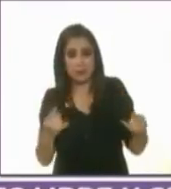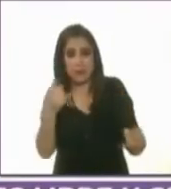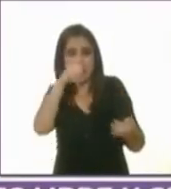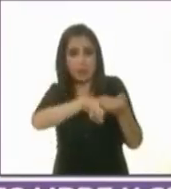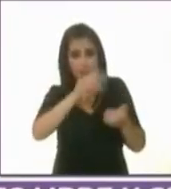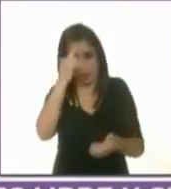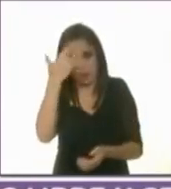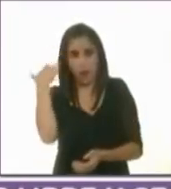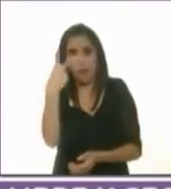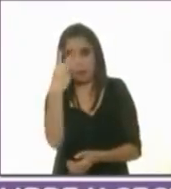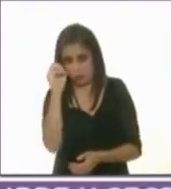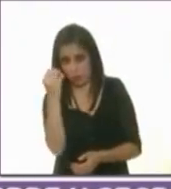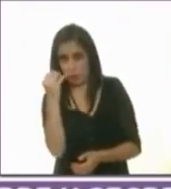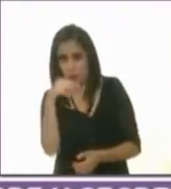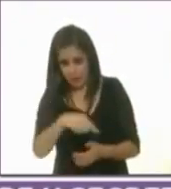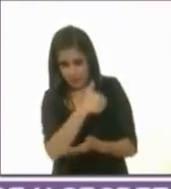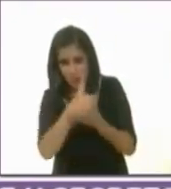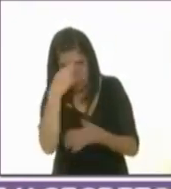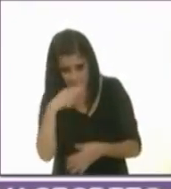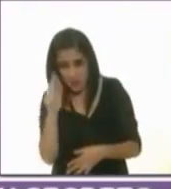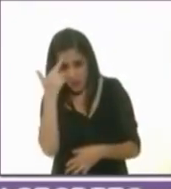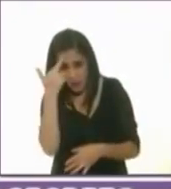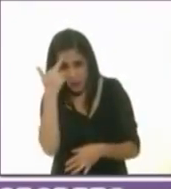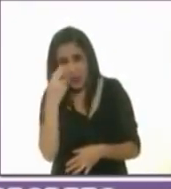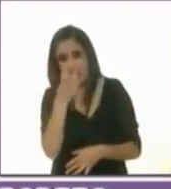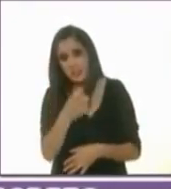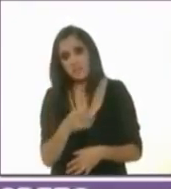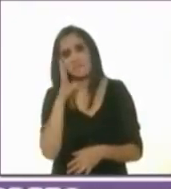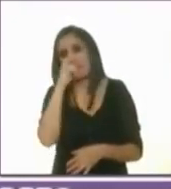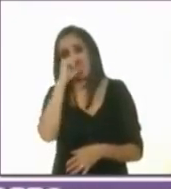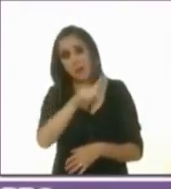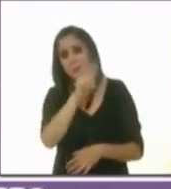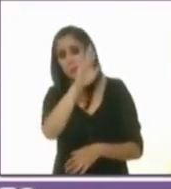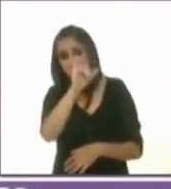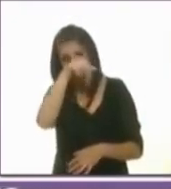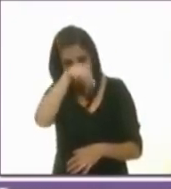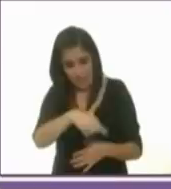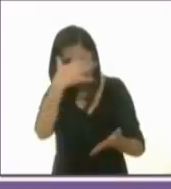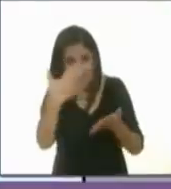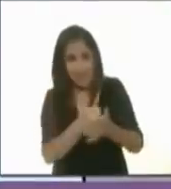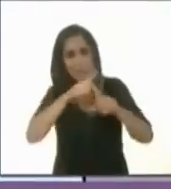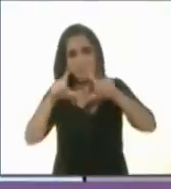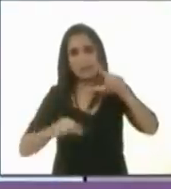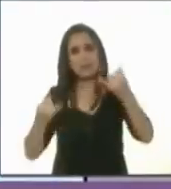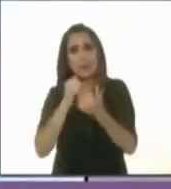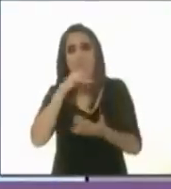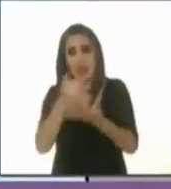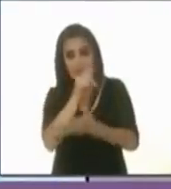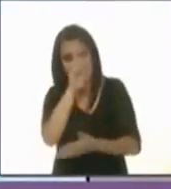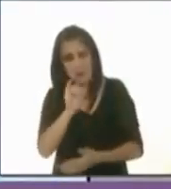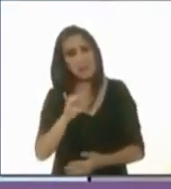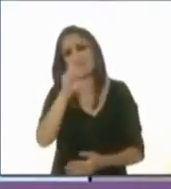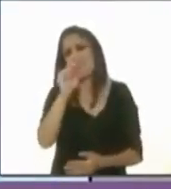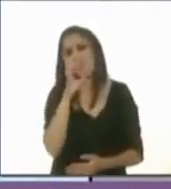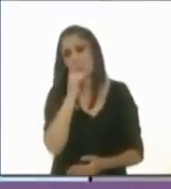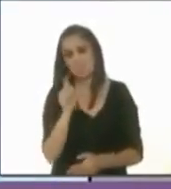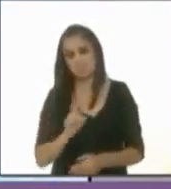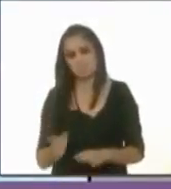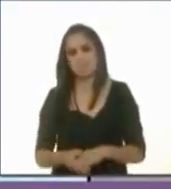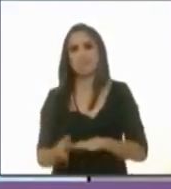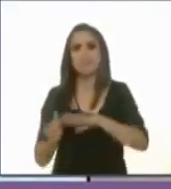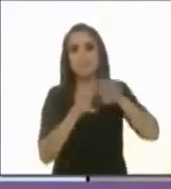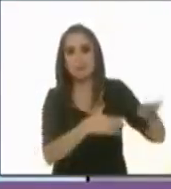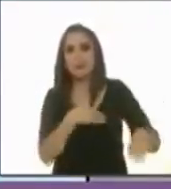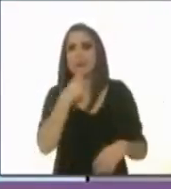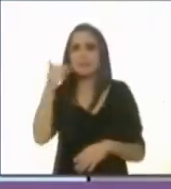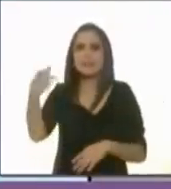octubre en la Ciudad de México. Por eso no tiene ninguna posibilidad, no solo en la ciudad, sino en el país. Pero bueno, vamos a decirle